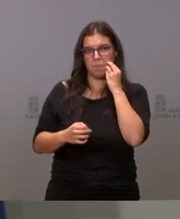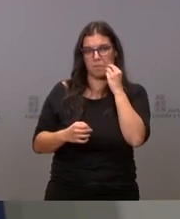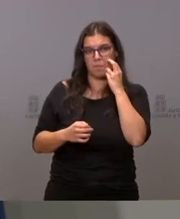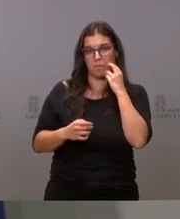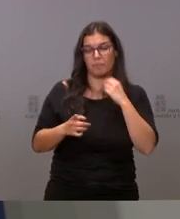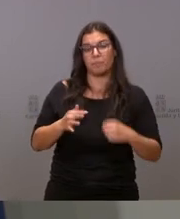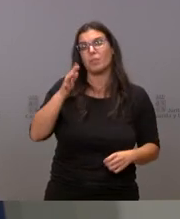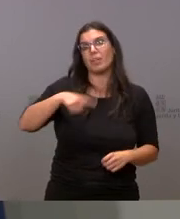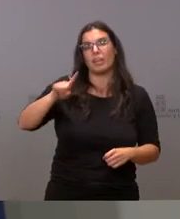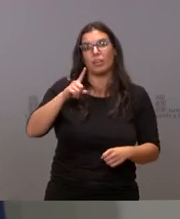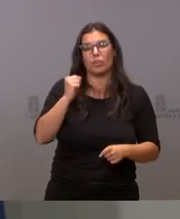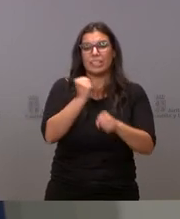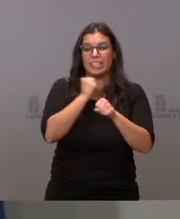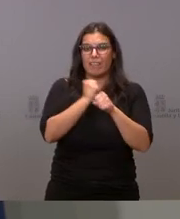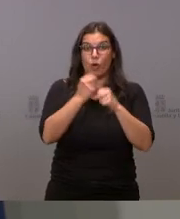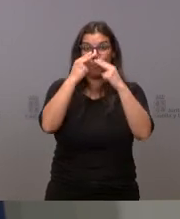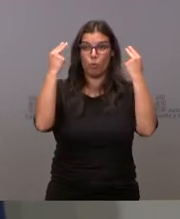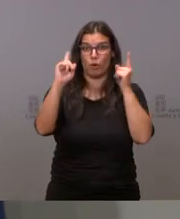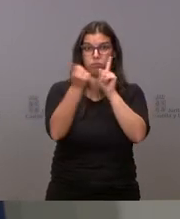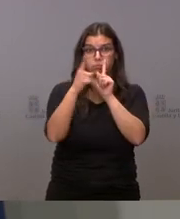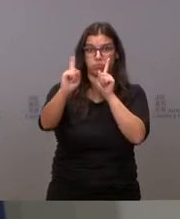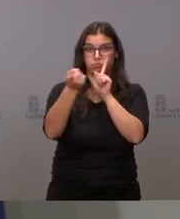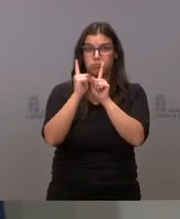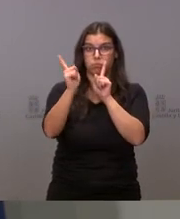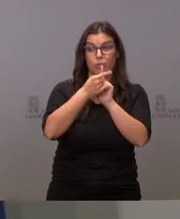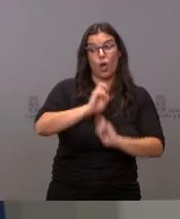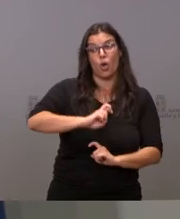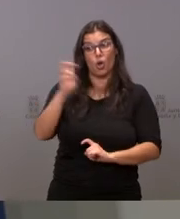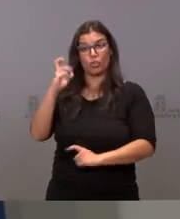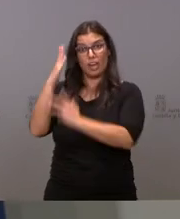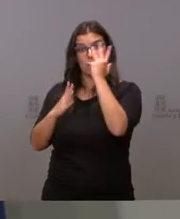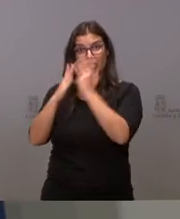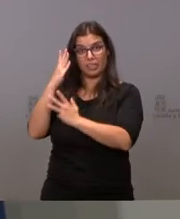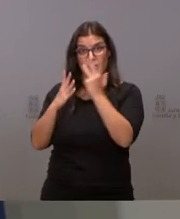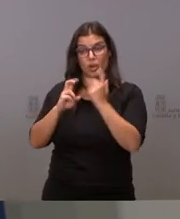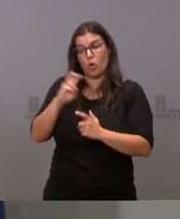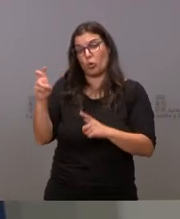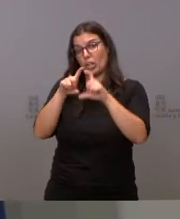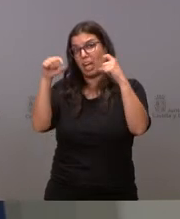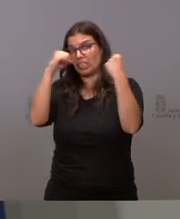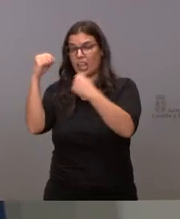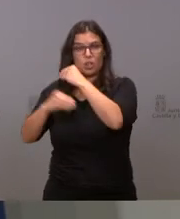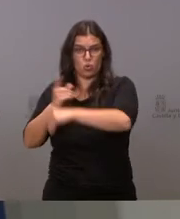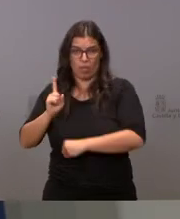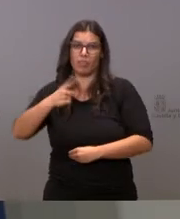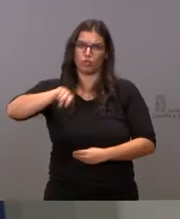trabajo de cara al público que otras administraciones u otras entidades no han hecho